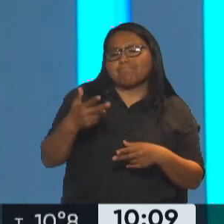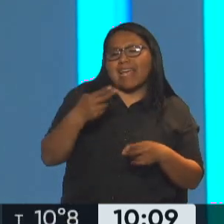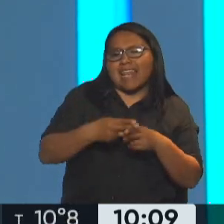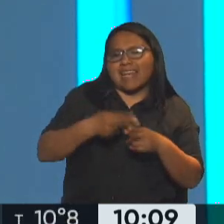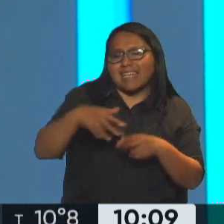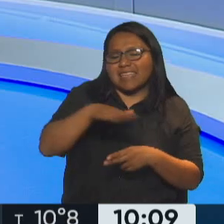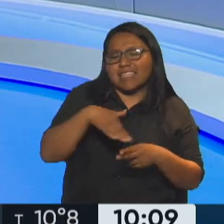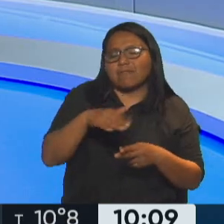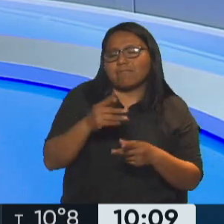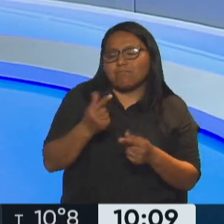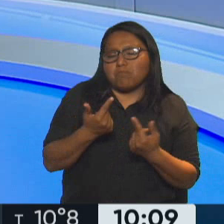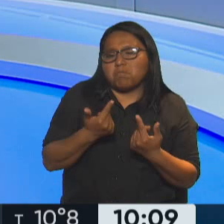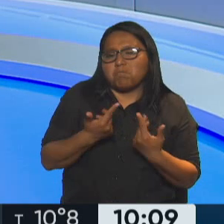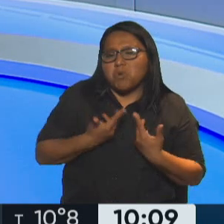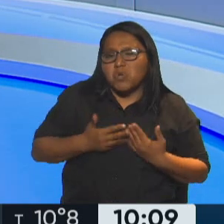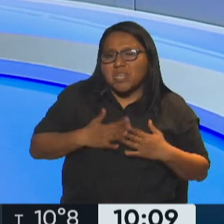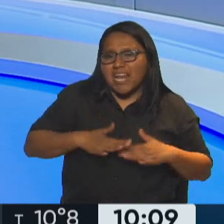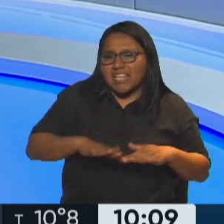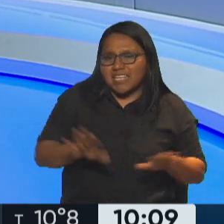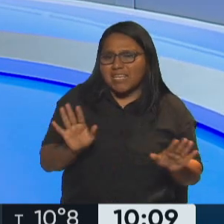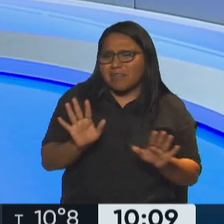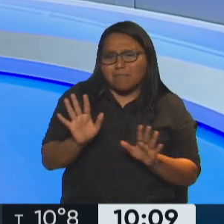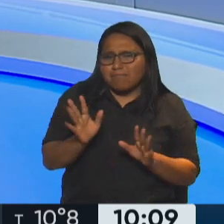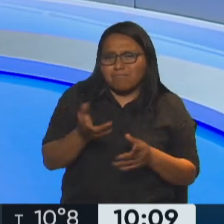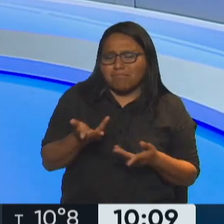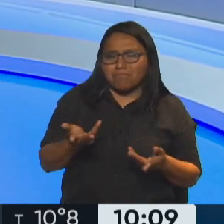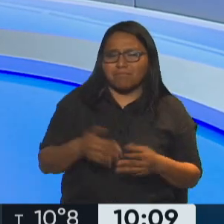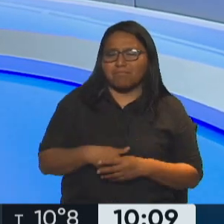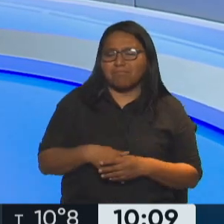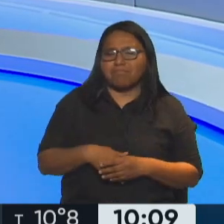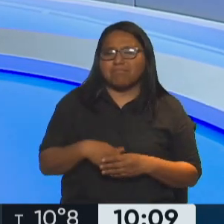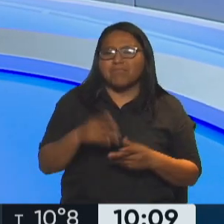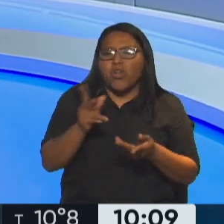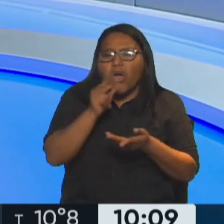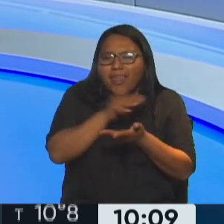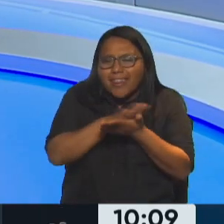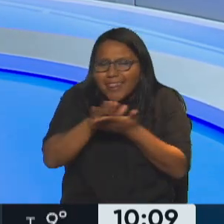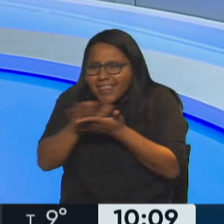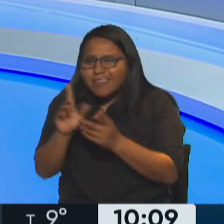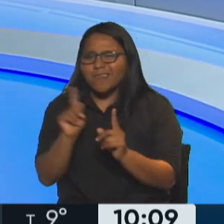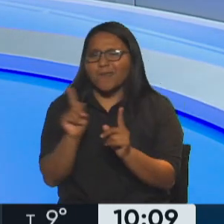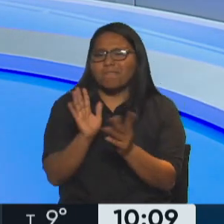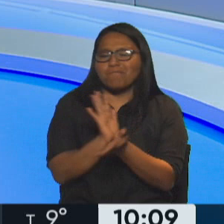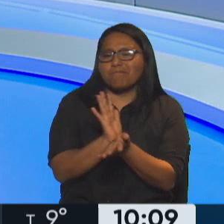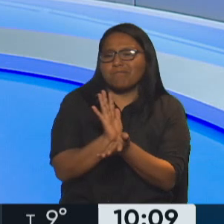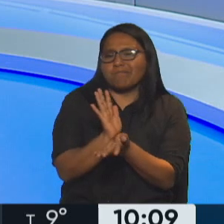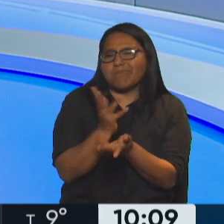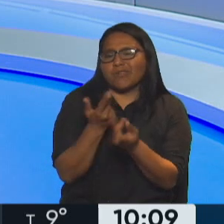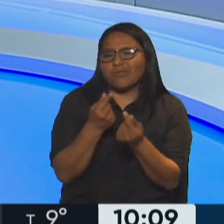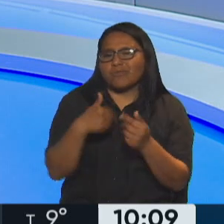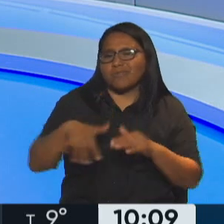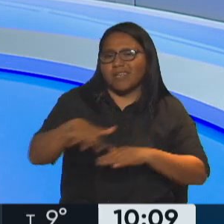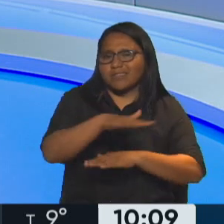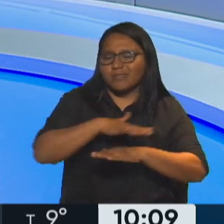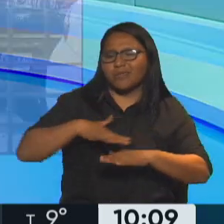contaba Mariano en otro caso, es un ratito muy, pero muy tranquilo. La palabra no sería casi desierto, pero es una situación